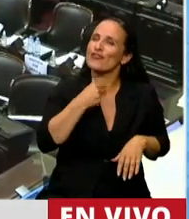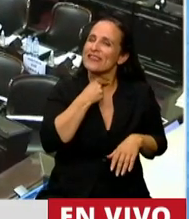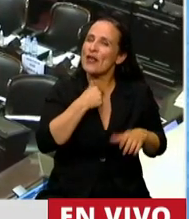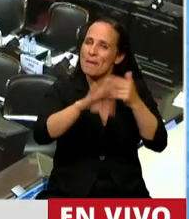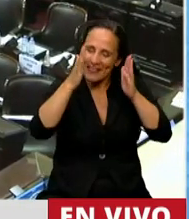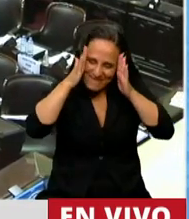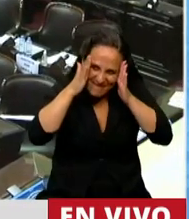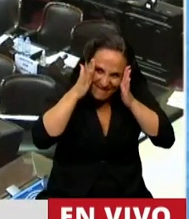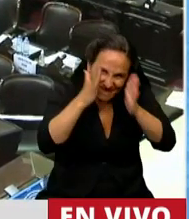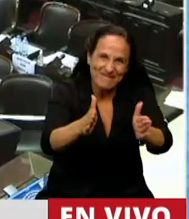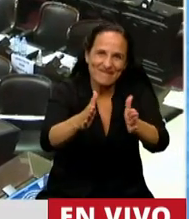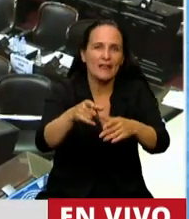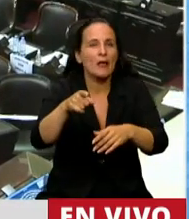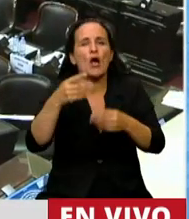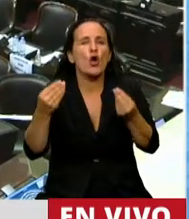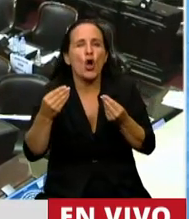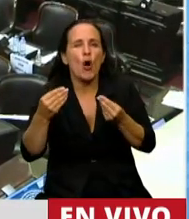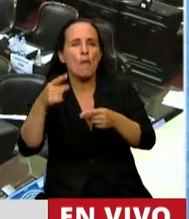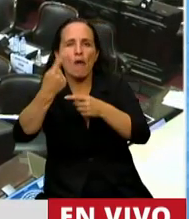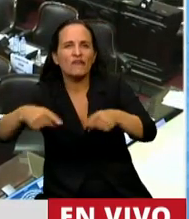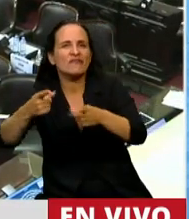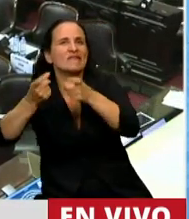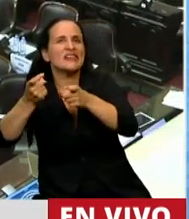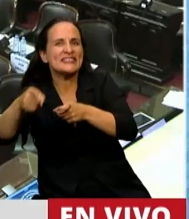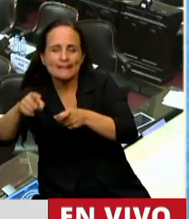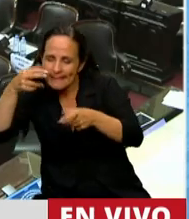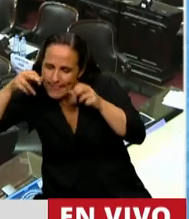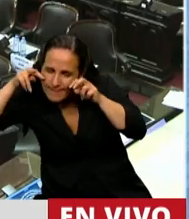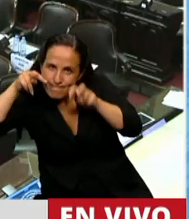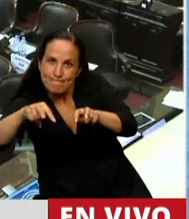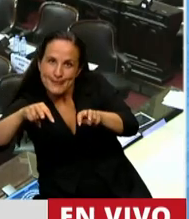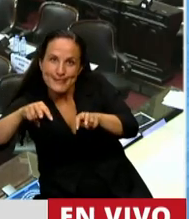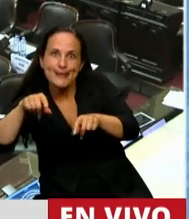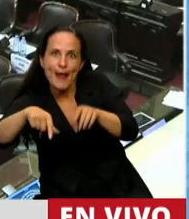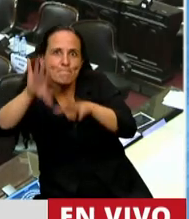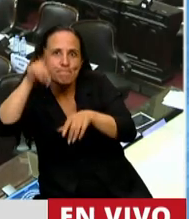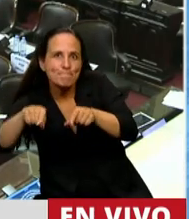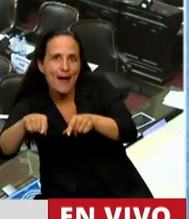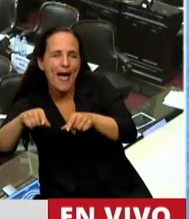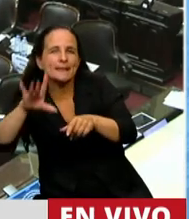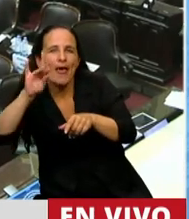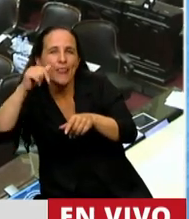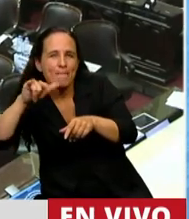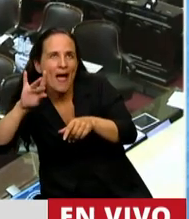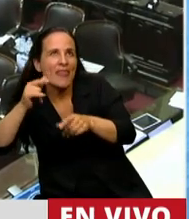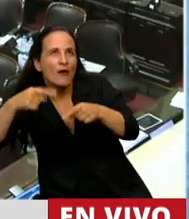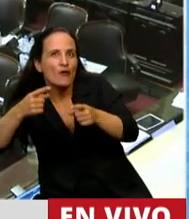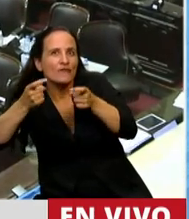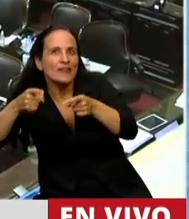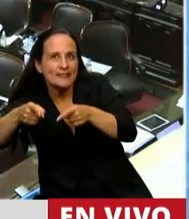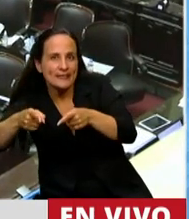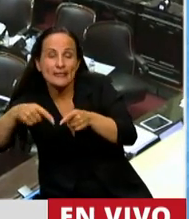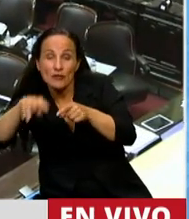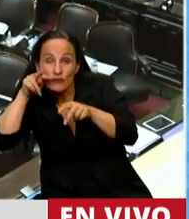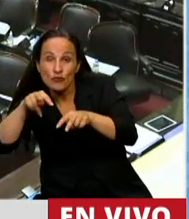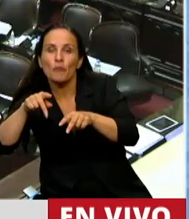en que lo miremos desde el lado de la demanda. Hace unos años atrás, a todas estas personas hubieron dos programas que a mí me